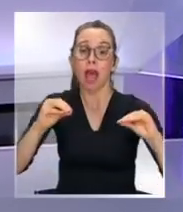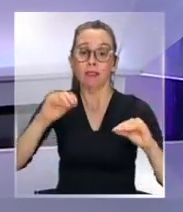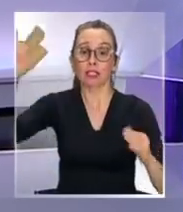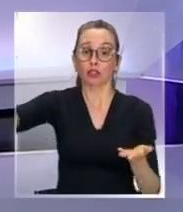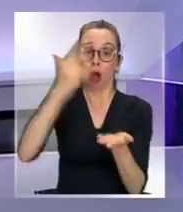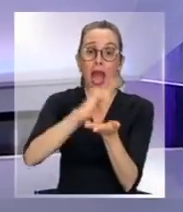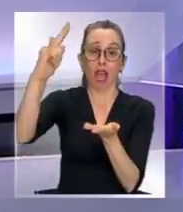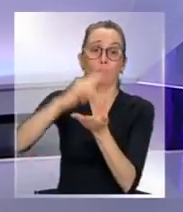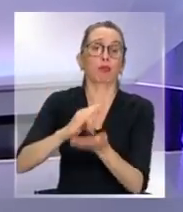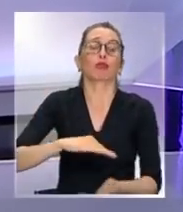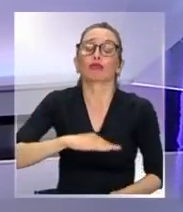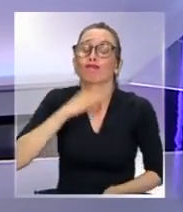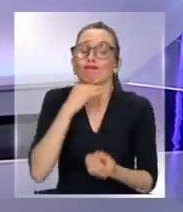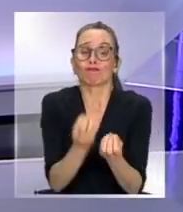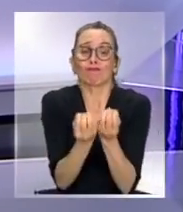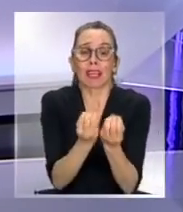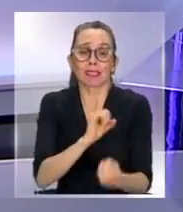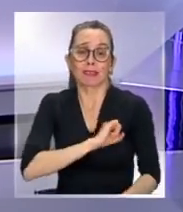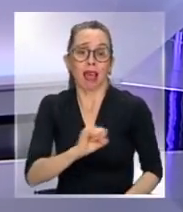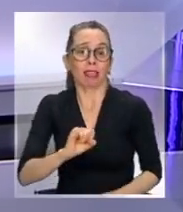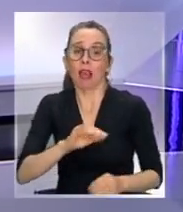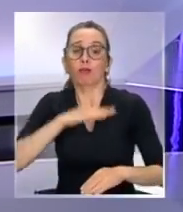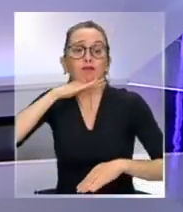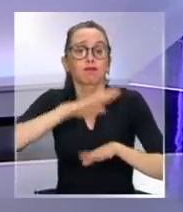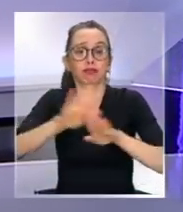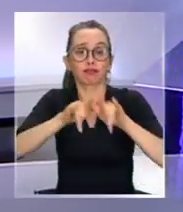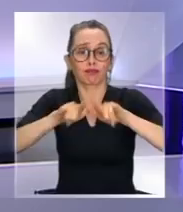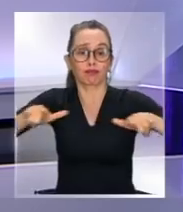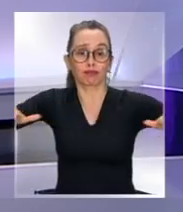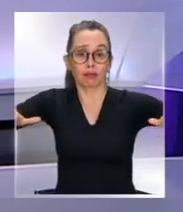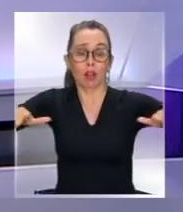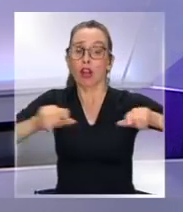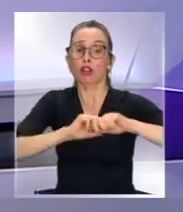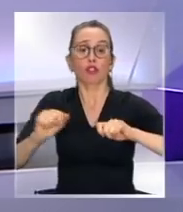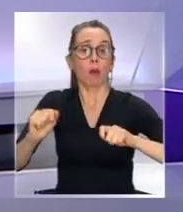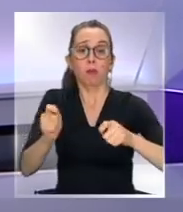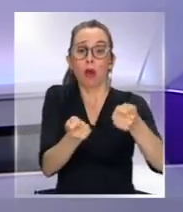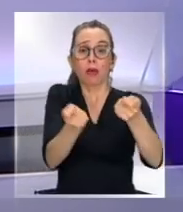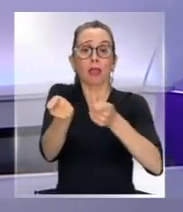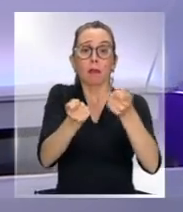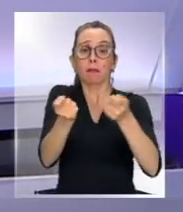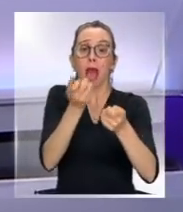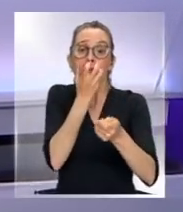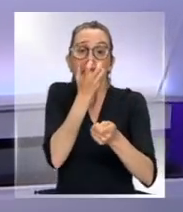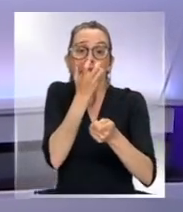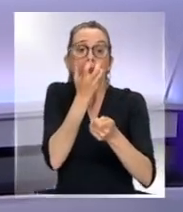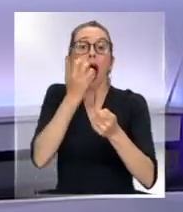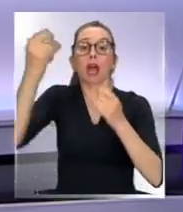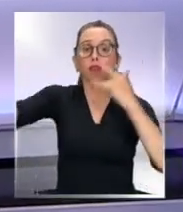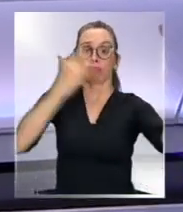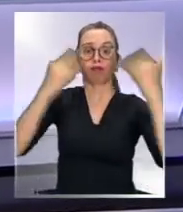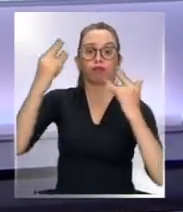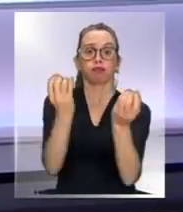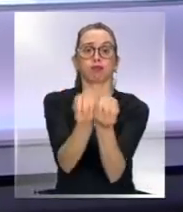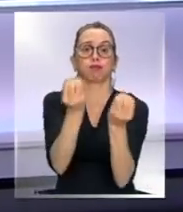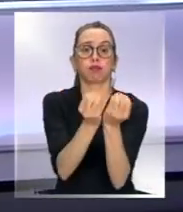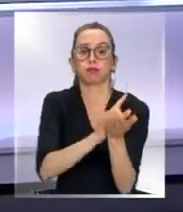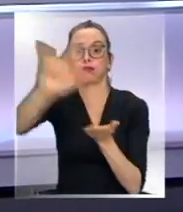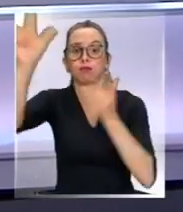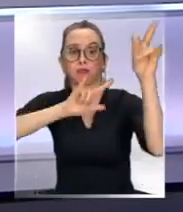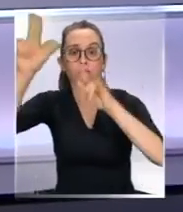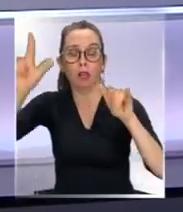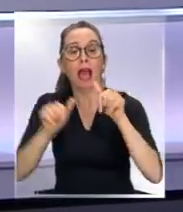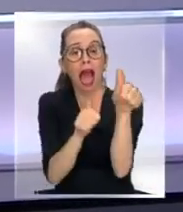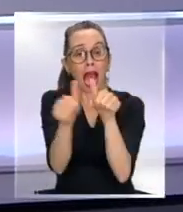aéreo de Santiago. Aseguran además que no serán capaces de manejar esta congestión. Las autoridades afirman que el